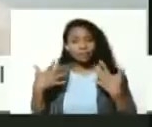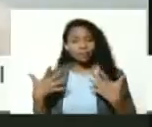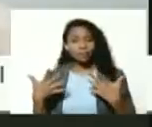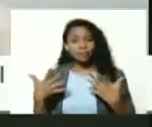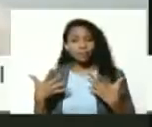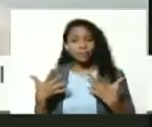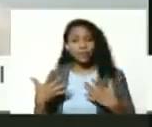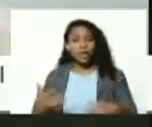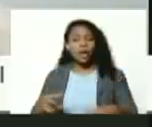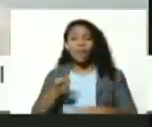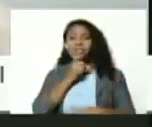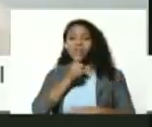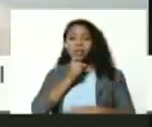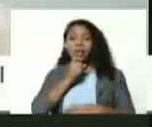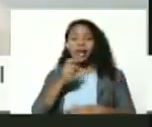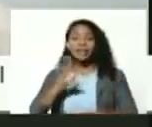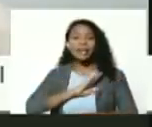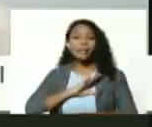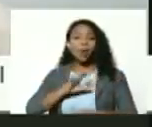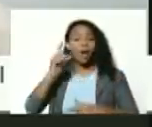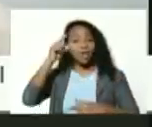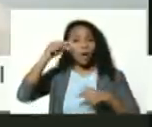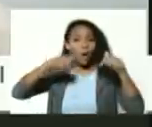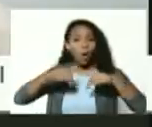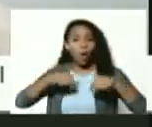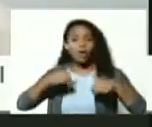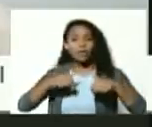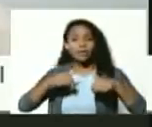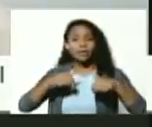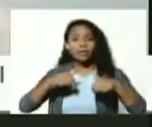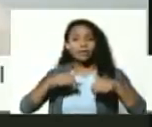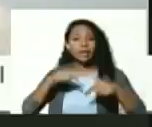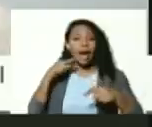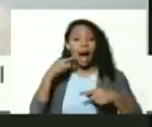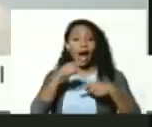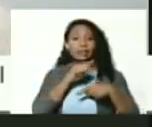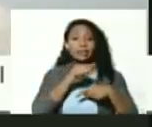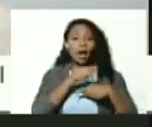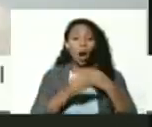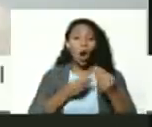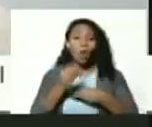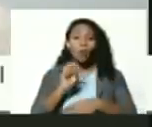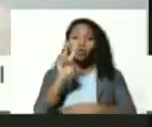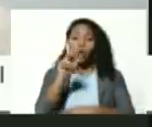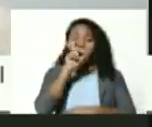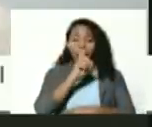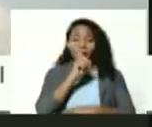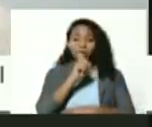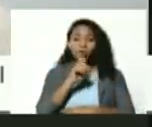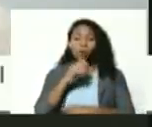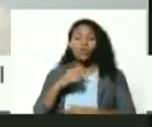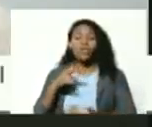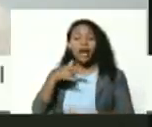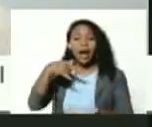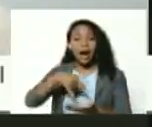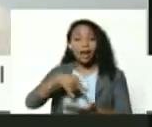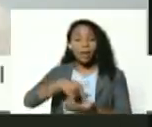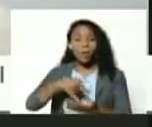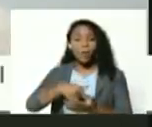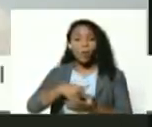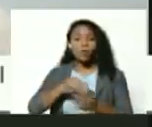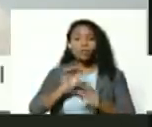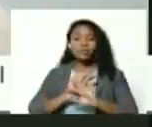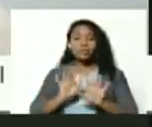desafíos que tenemos en el día de hoy y así como a dos años de Carabobo ya